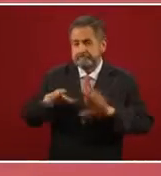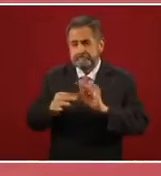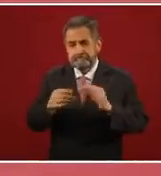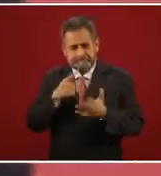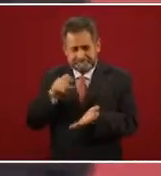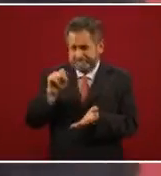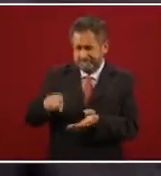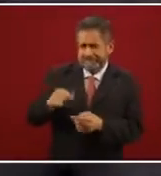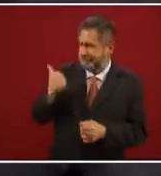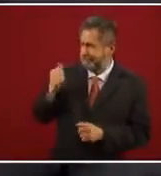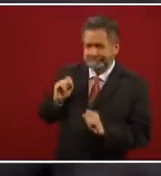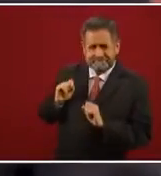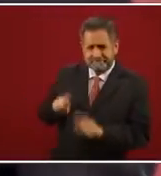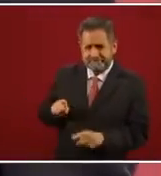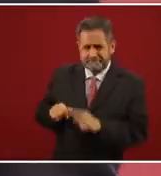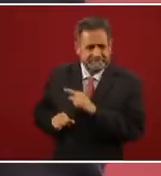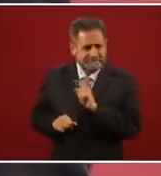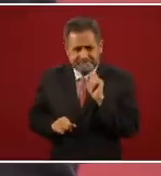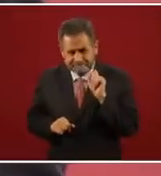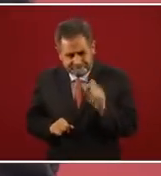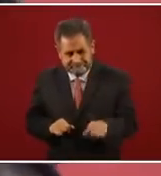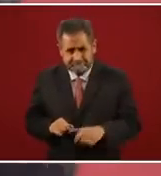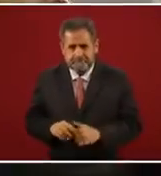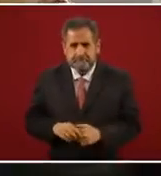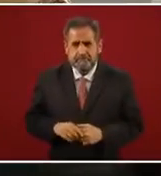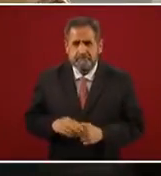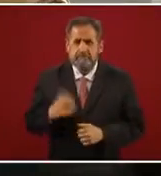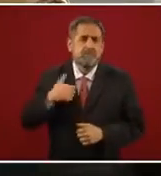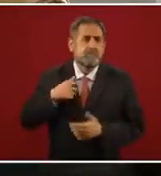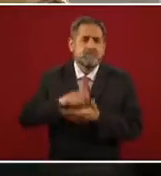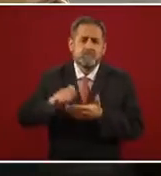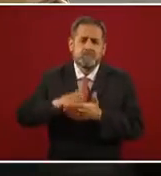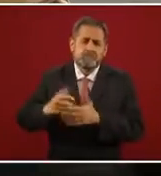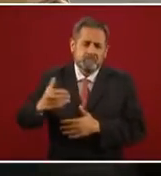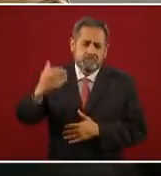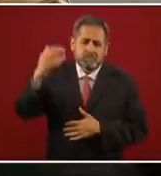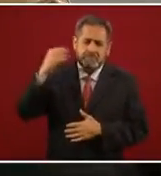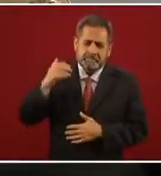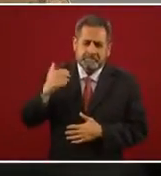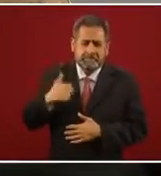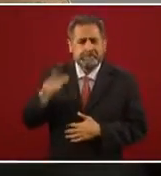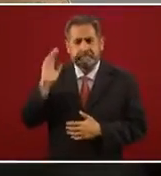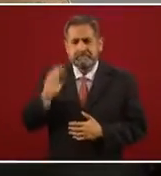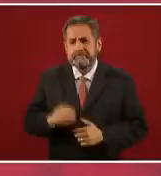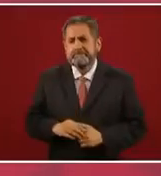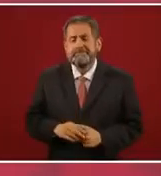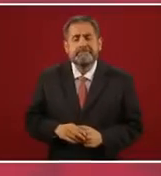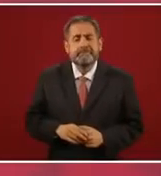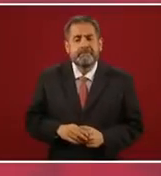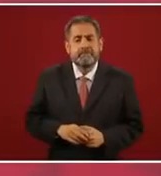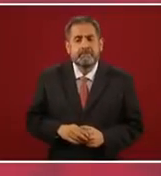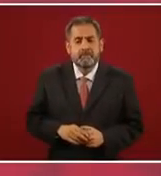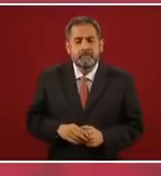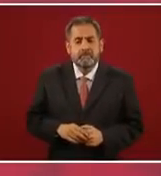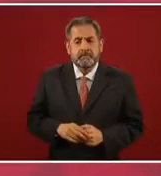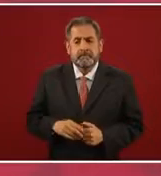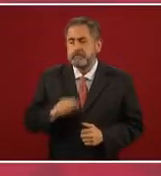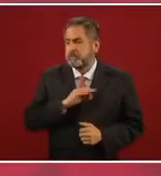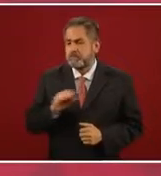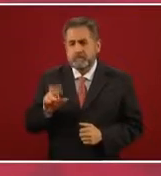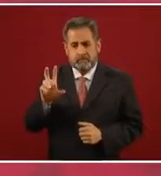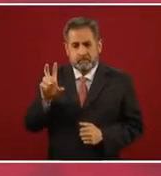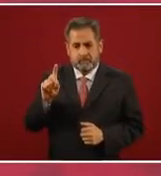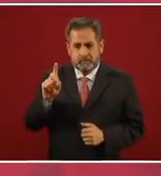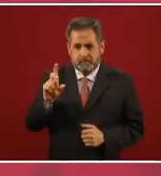esto mismo, y lo escribí hace más de